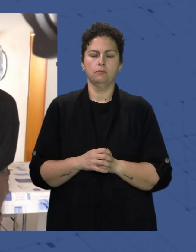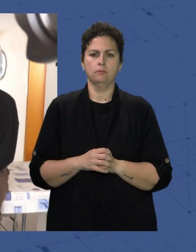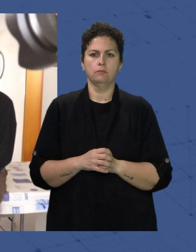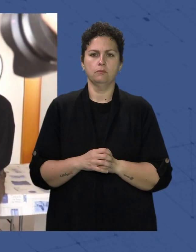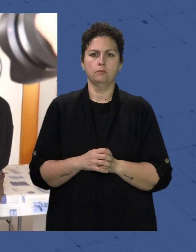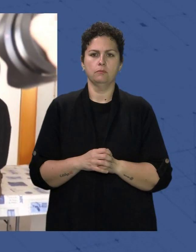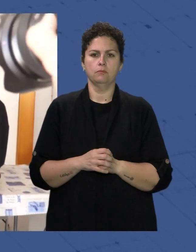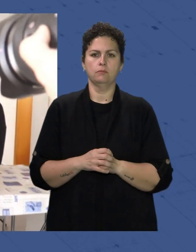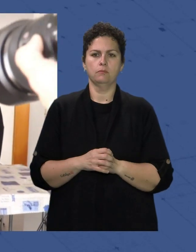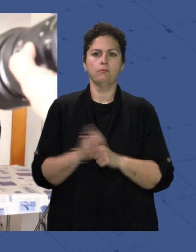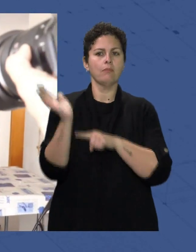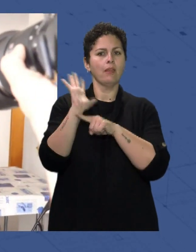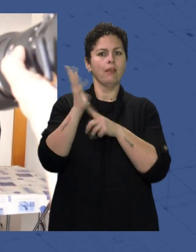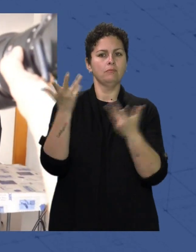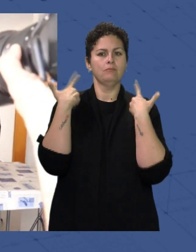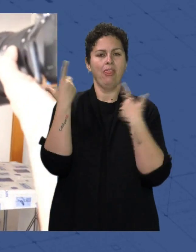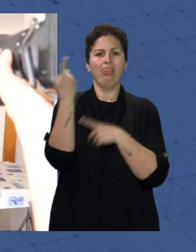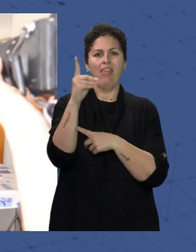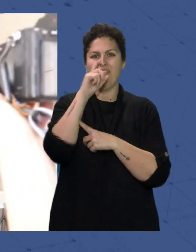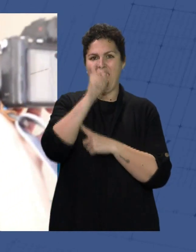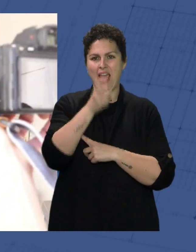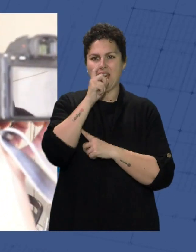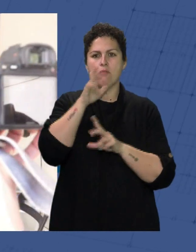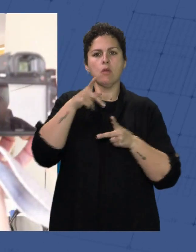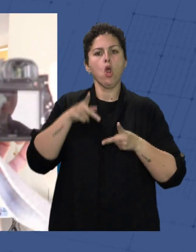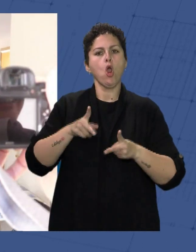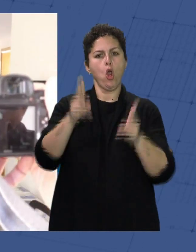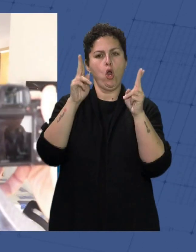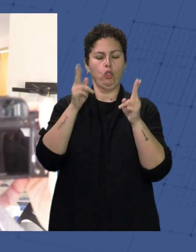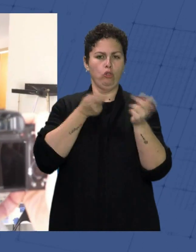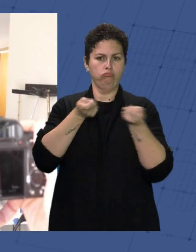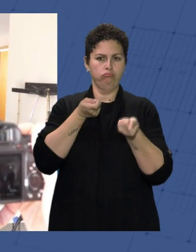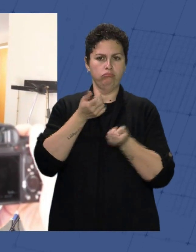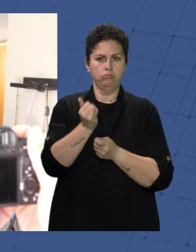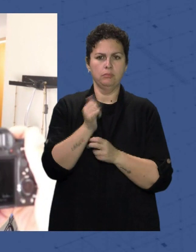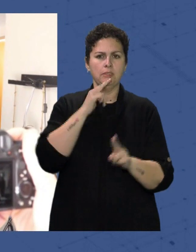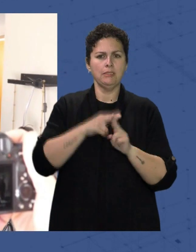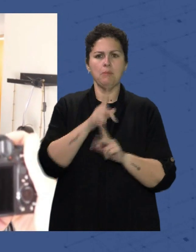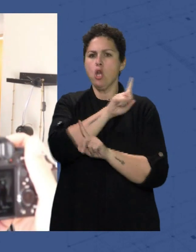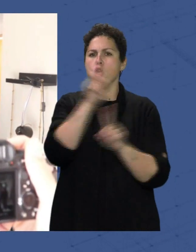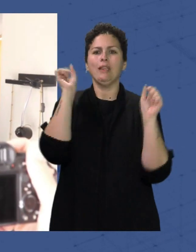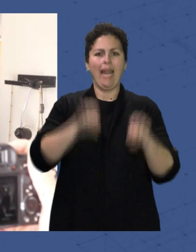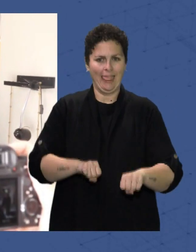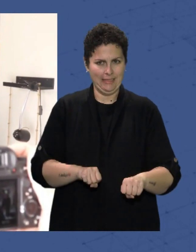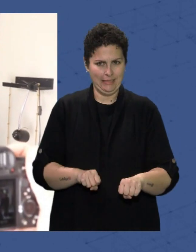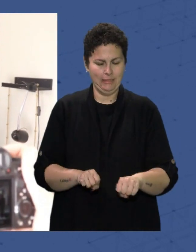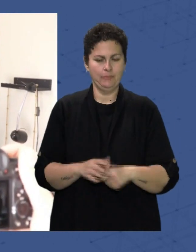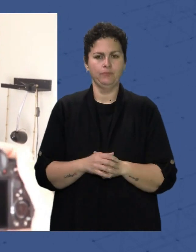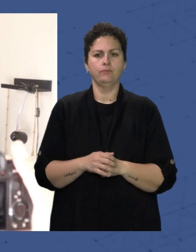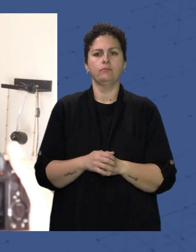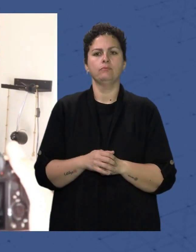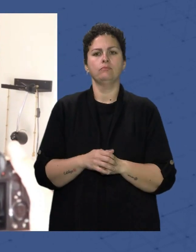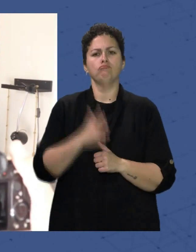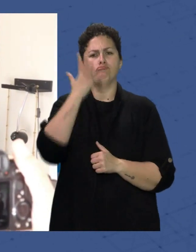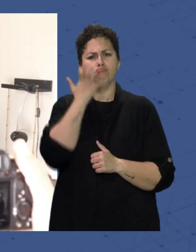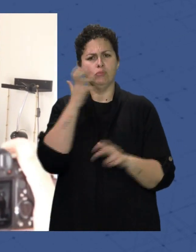El cineasta David del Agla Dirige un nuevo cortometraje Llamado en principio No tardes Un drama social Protagonizado por el